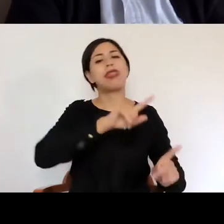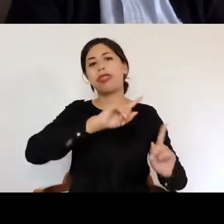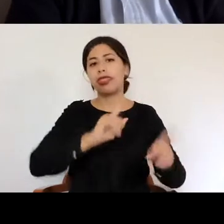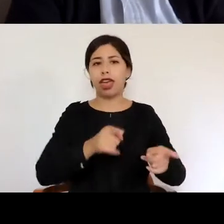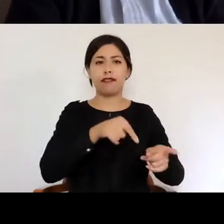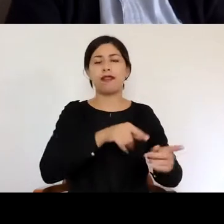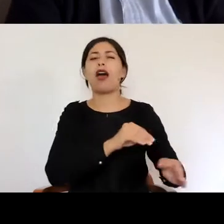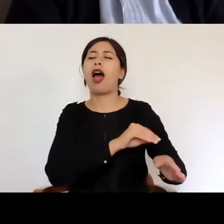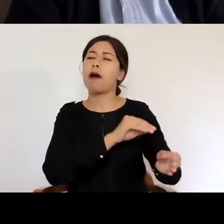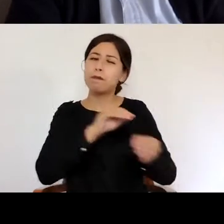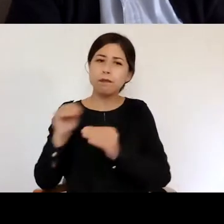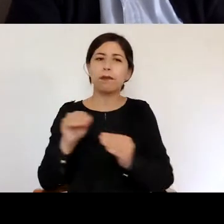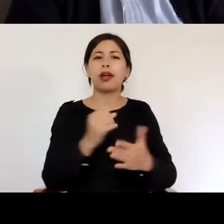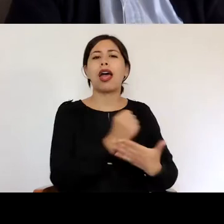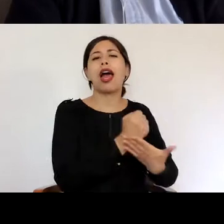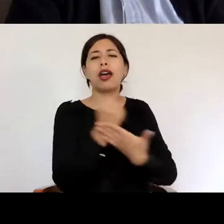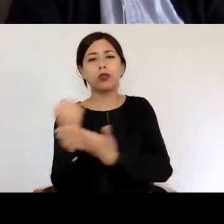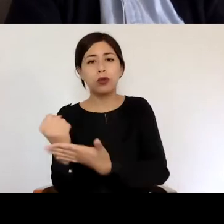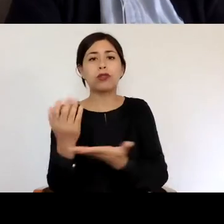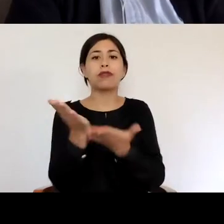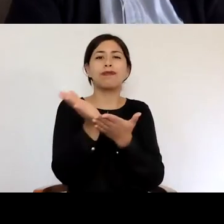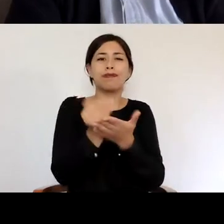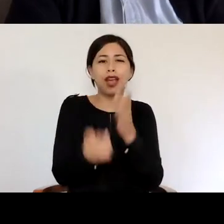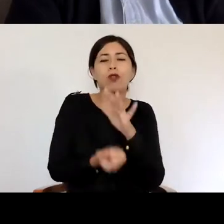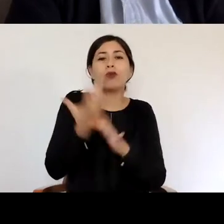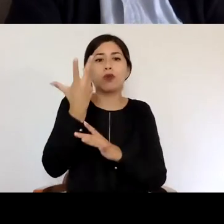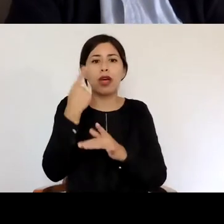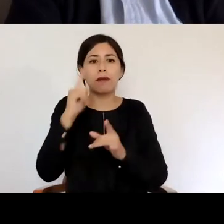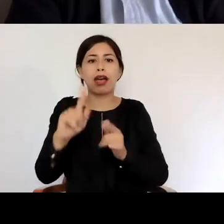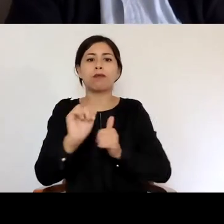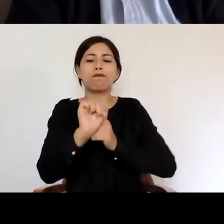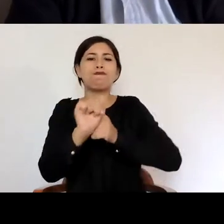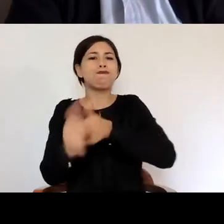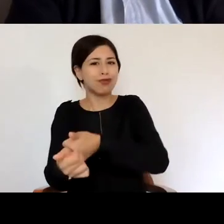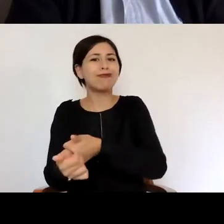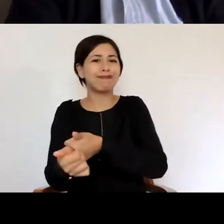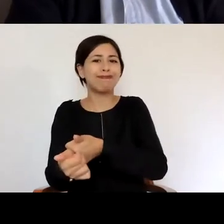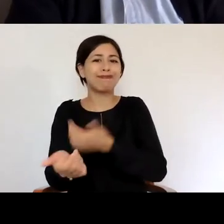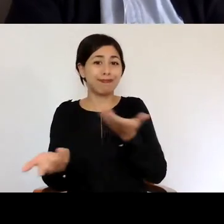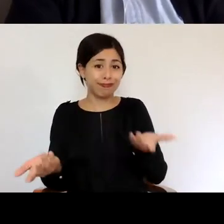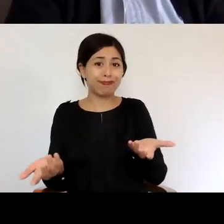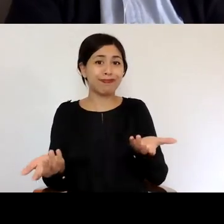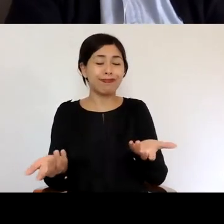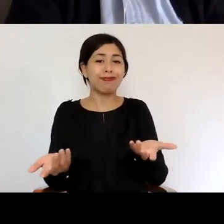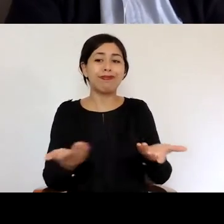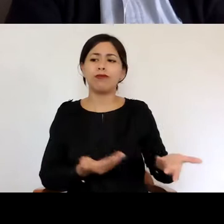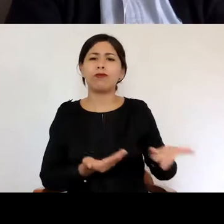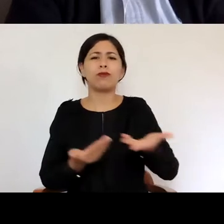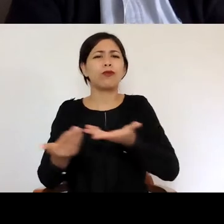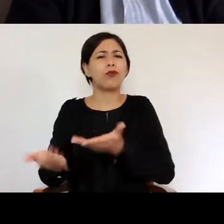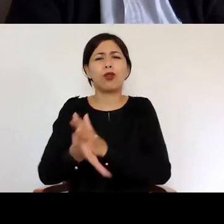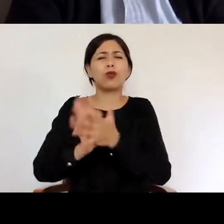aportando con estrategias innovadoras para superar estos desafíos, poniendo a disposición de la sociedad todo nuestro saber,